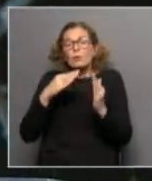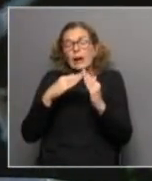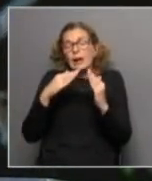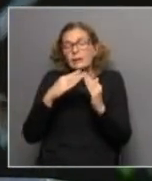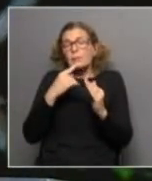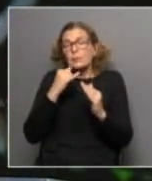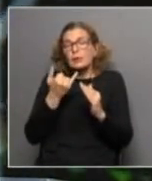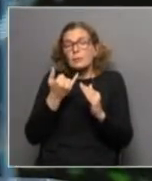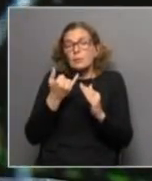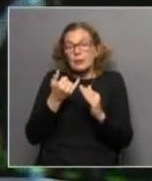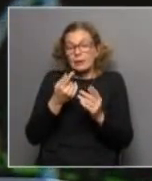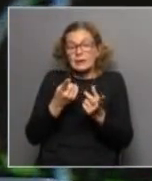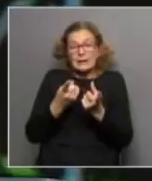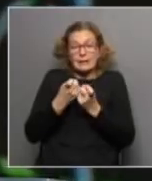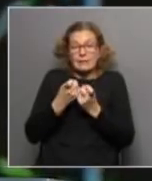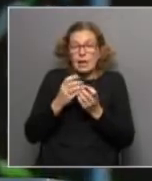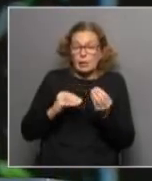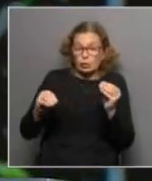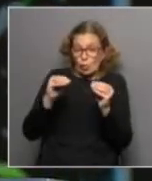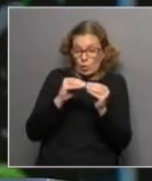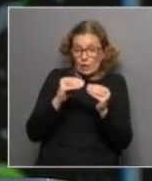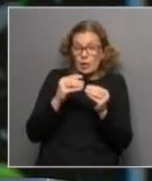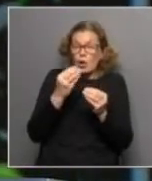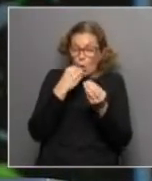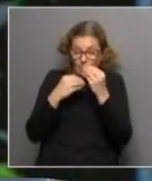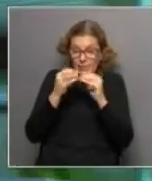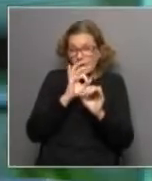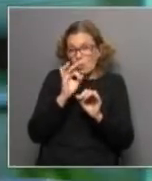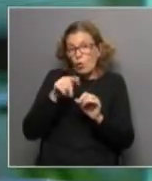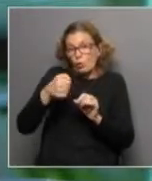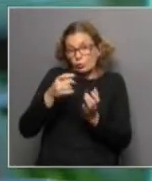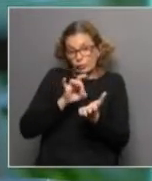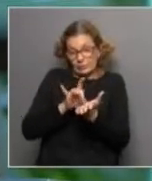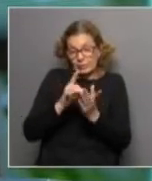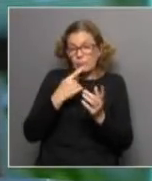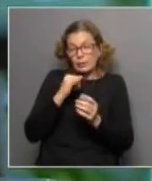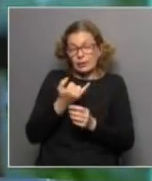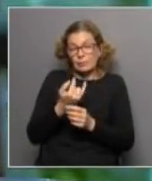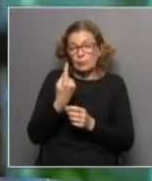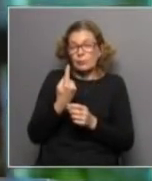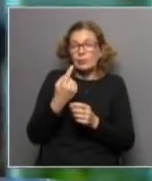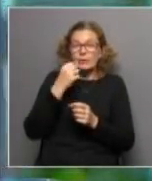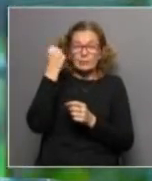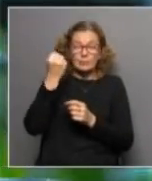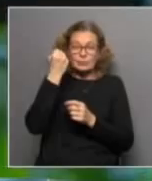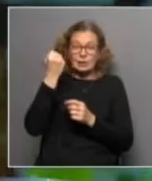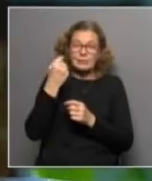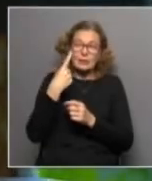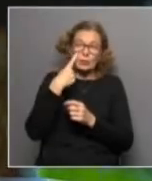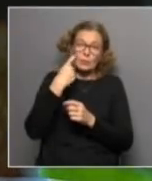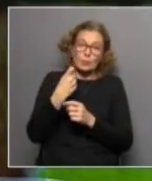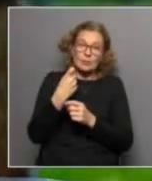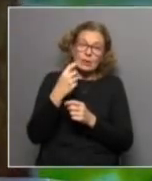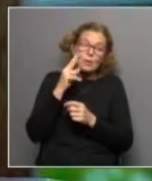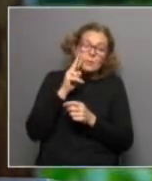para satisfacer sus necesidades, tanto alimentarias como no alimentarias, de forma satisfactoria. Una cosa que es importante que tengamos en cuenta